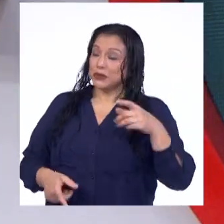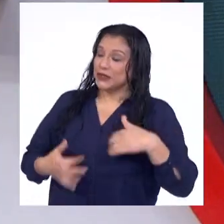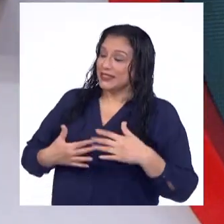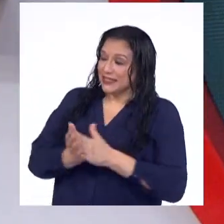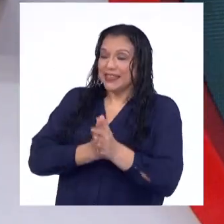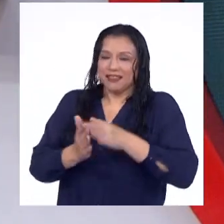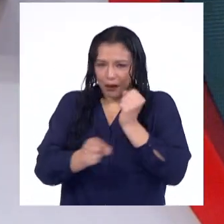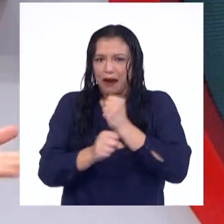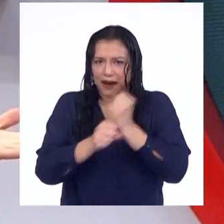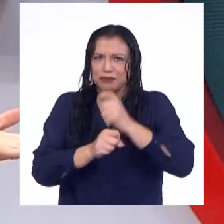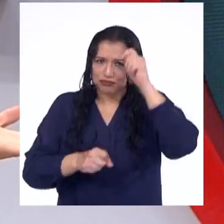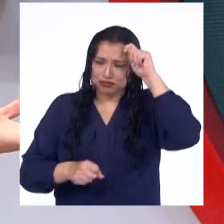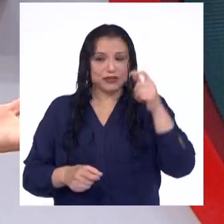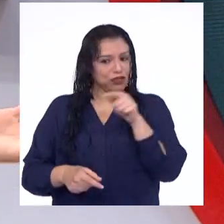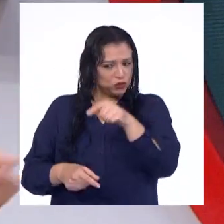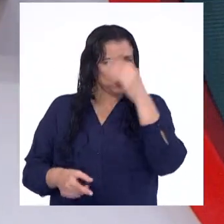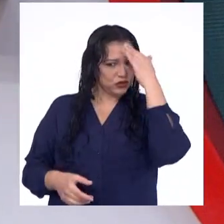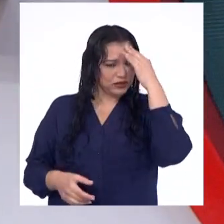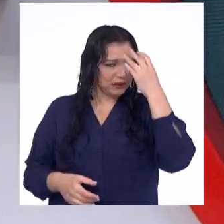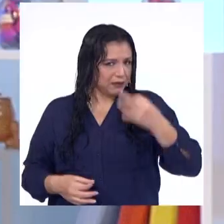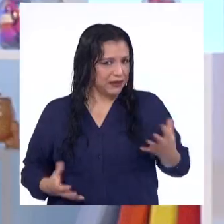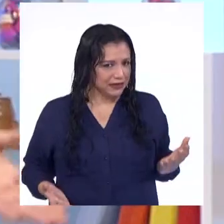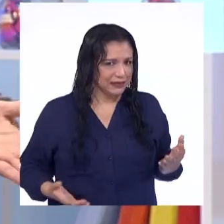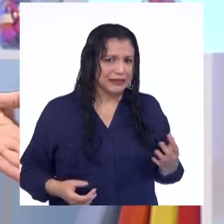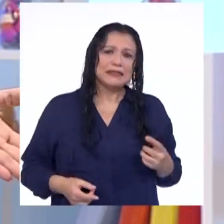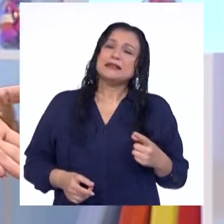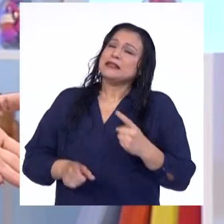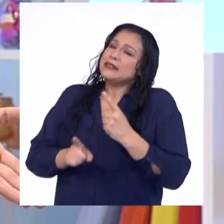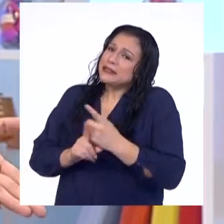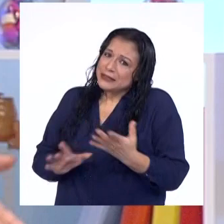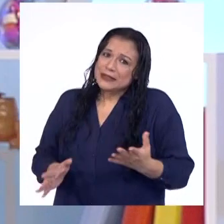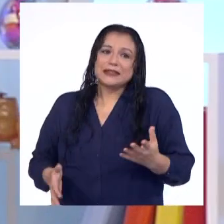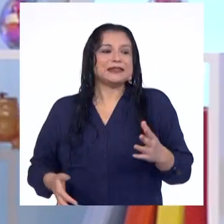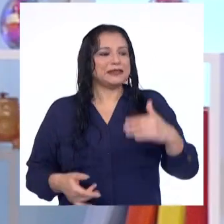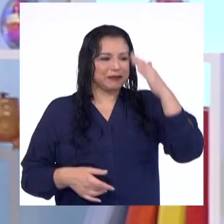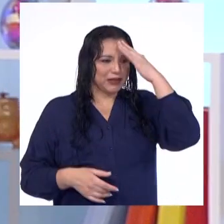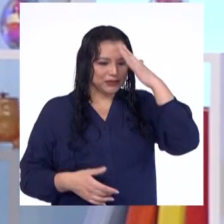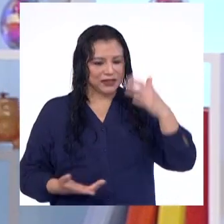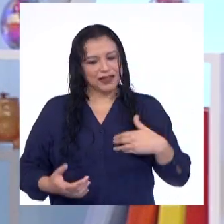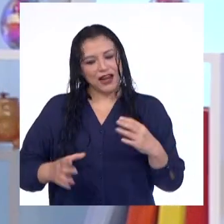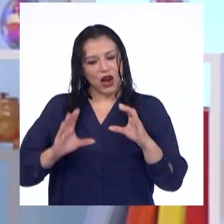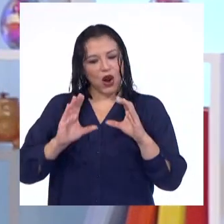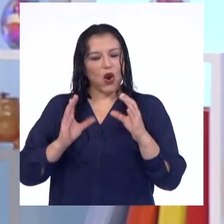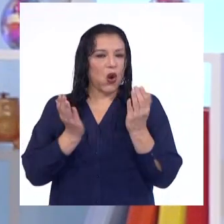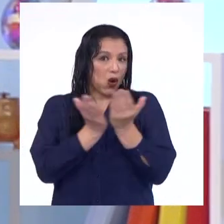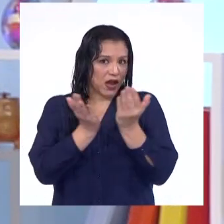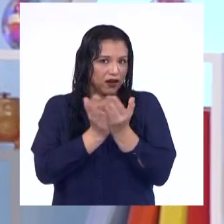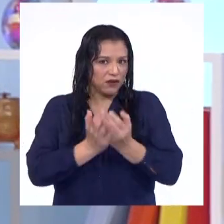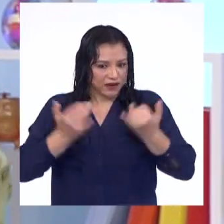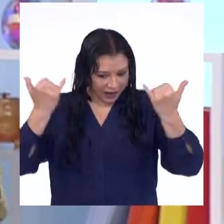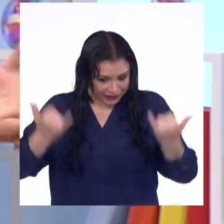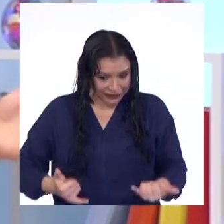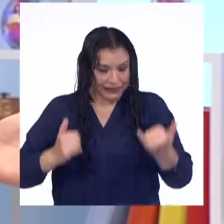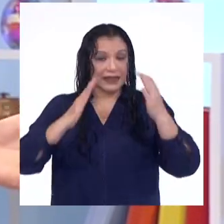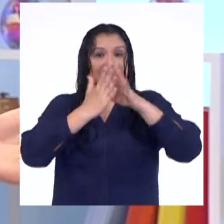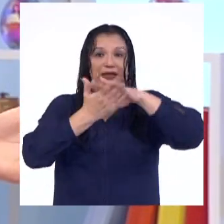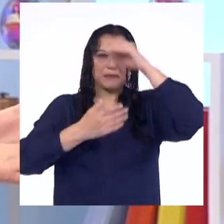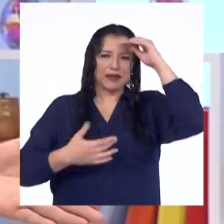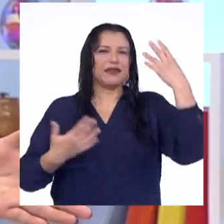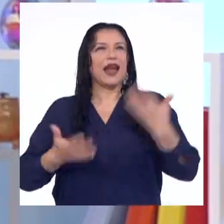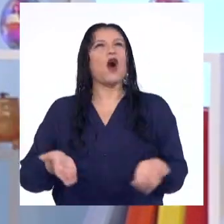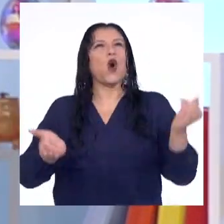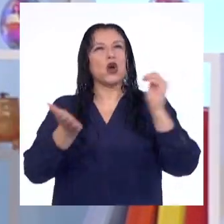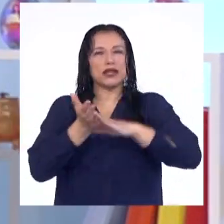chamba, pues, Steph. Y tú también lo sabes, ¿no? Sí, bueno, me lo sé de que estaba en el colegio. Aunque a quien aprendo en casa ya lo